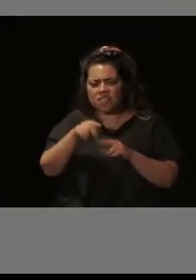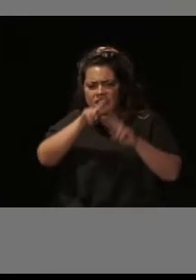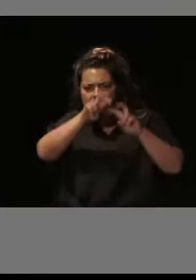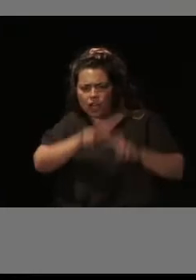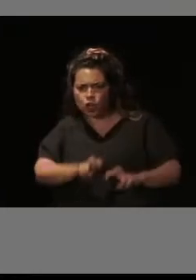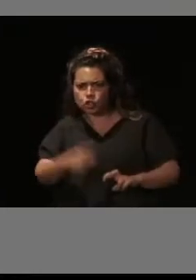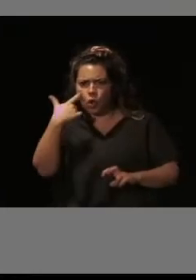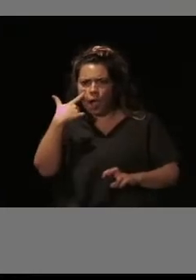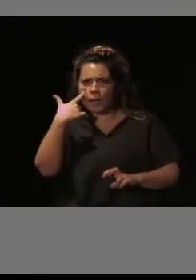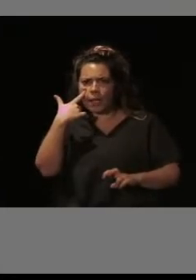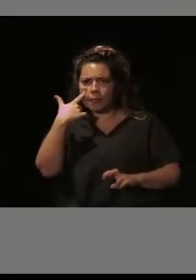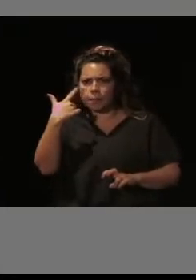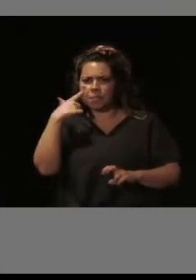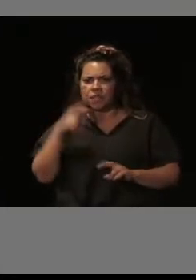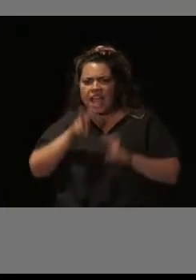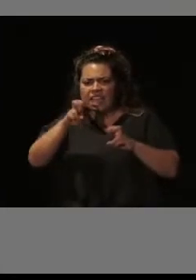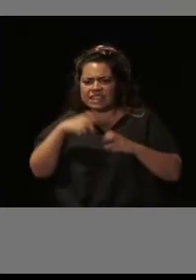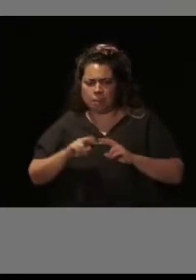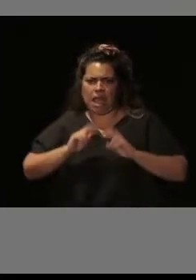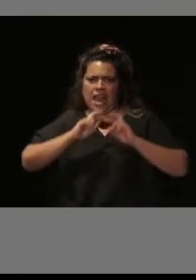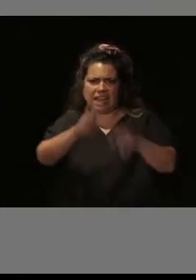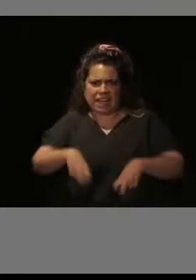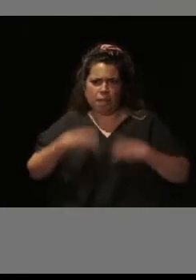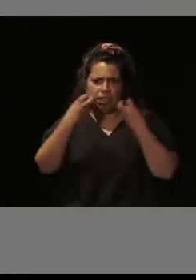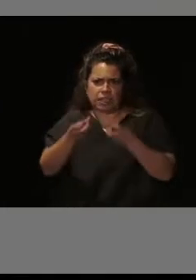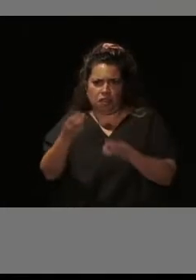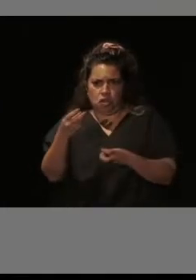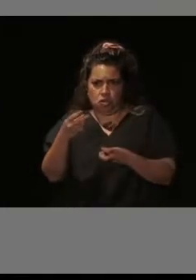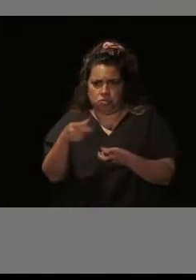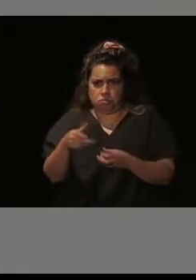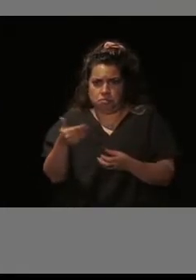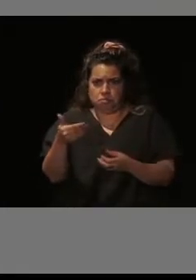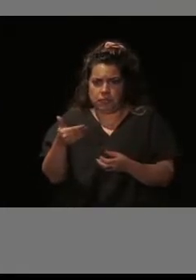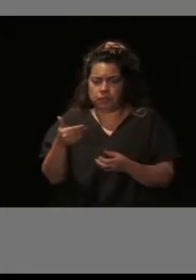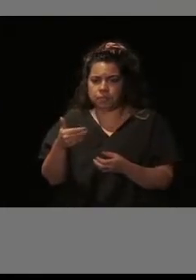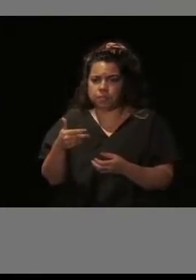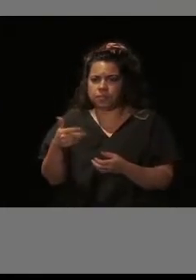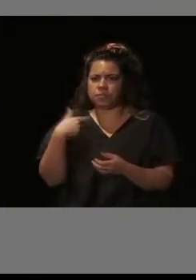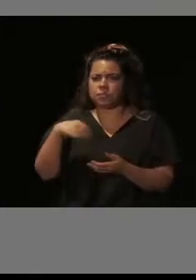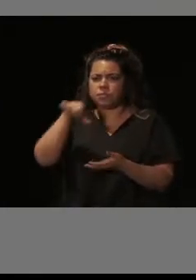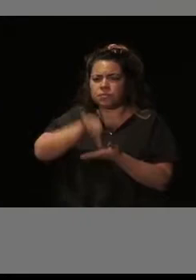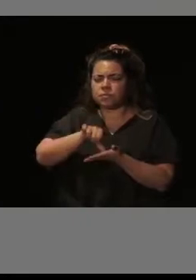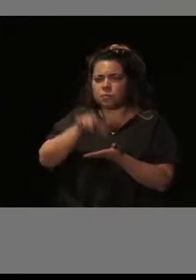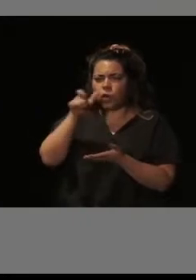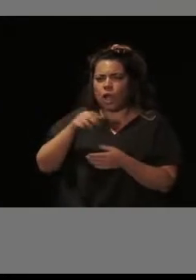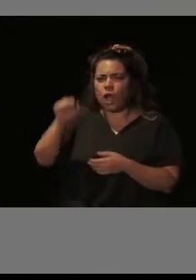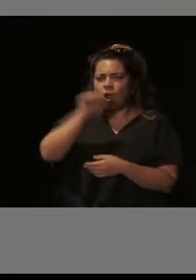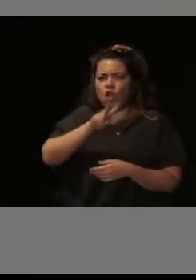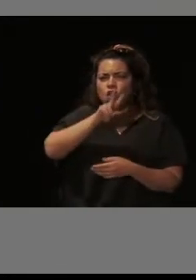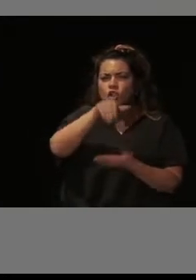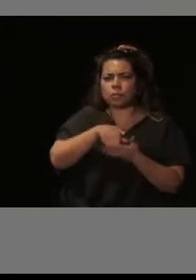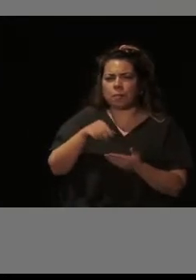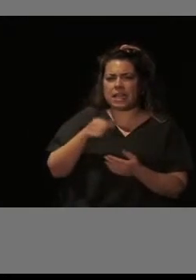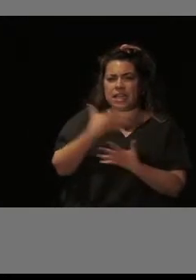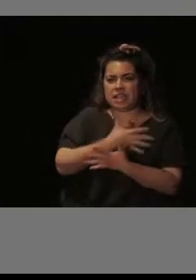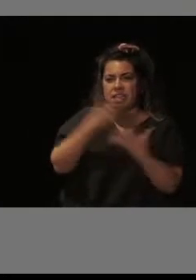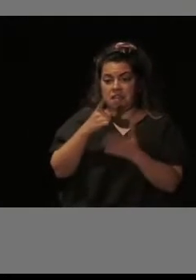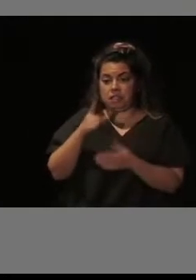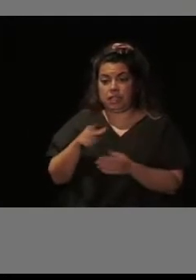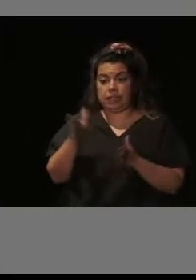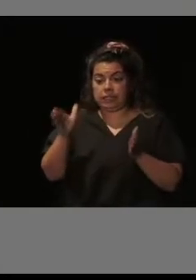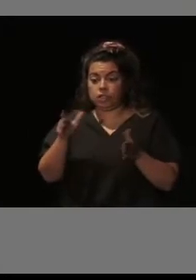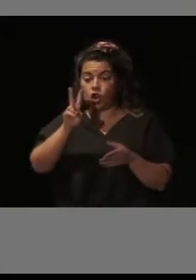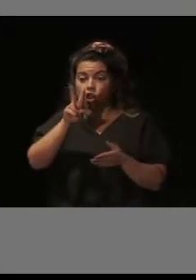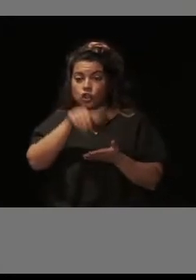actuaciones de rehabilitación que se habían efectuado con subvención municipal entre los años 2016 y 2021.